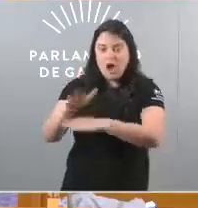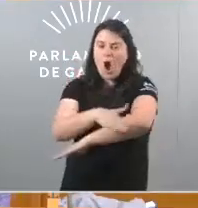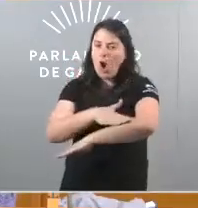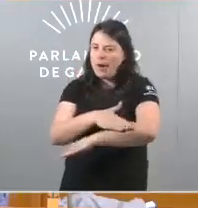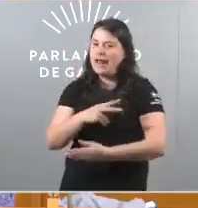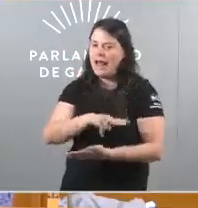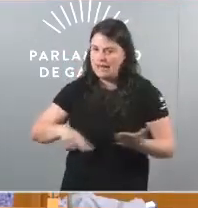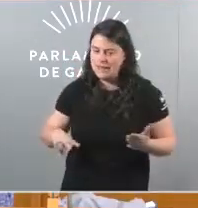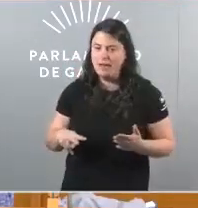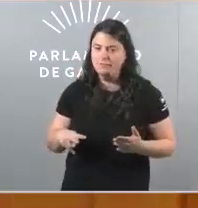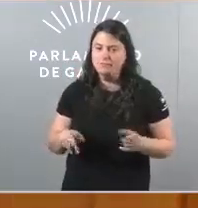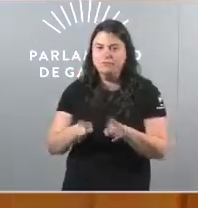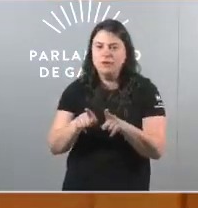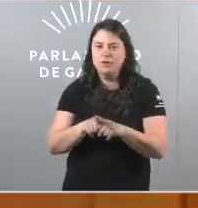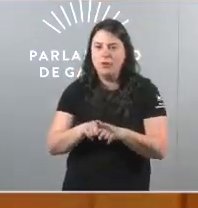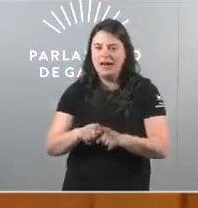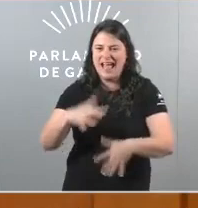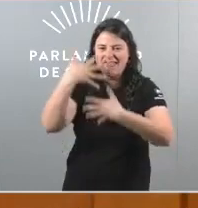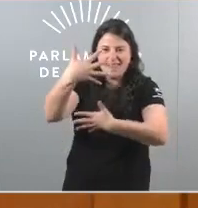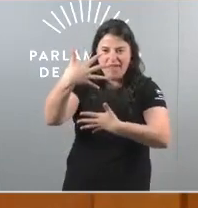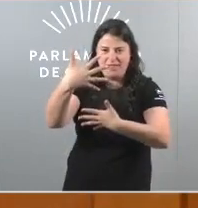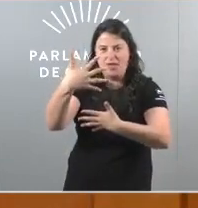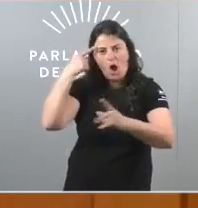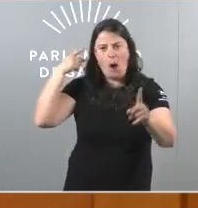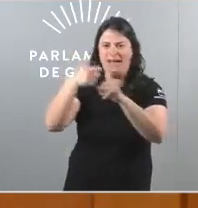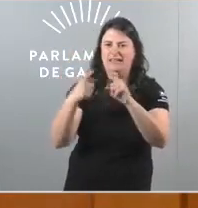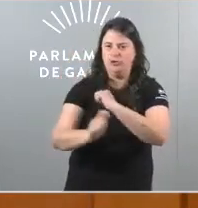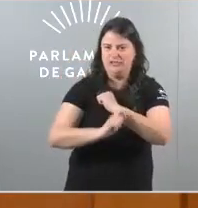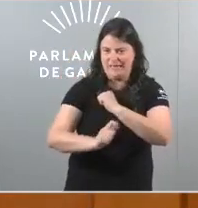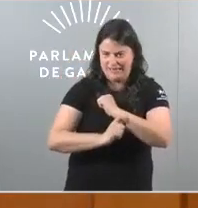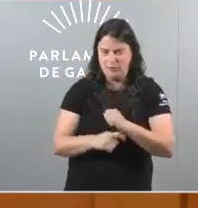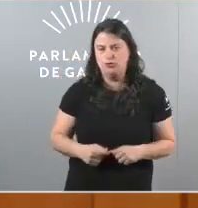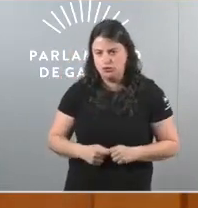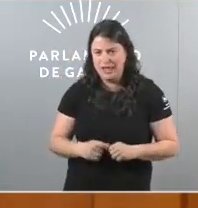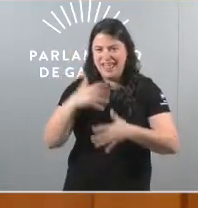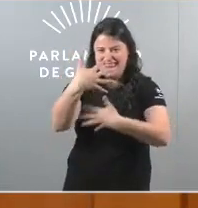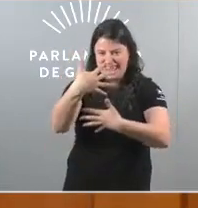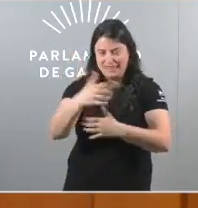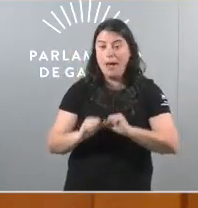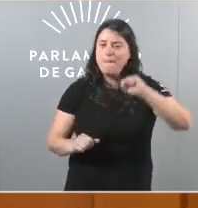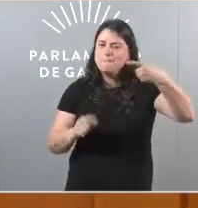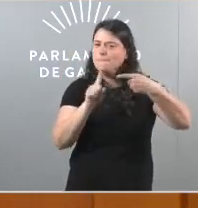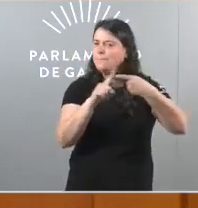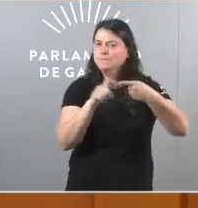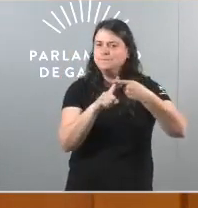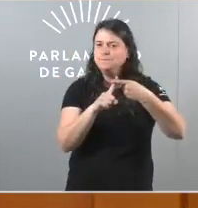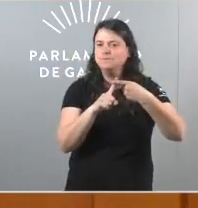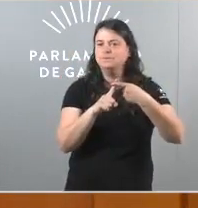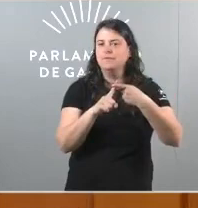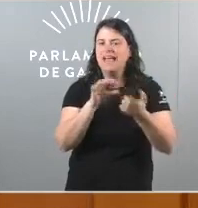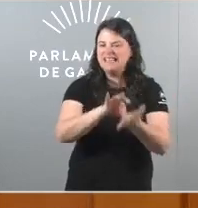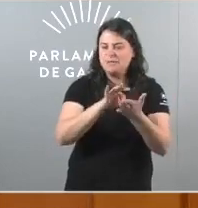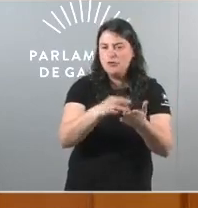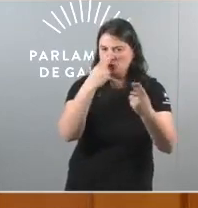en 10 objetivos estratégicos e o primeiro é reforzar os servizos